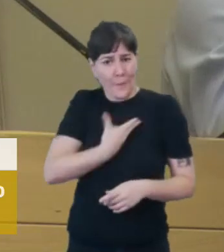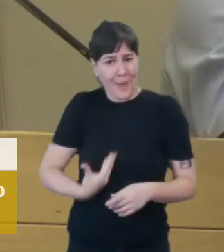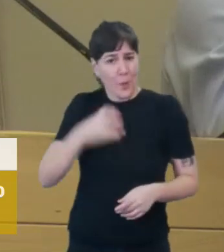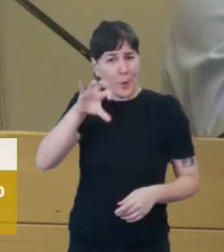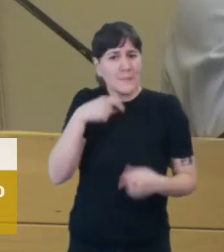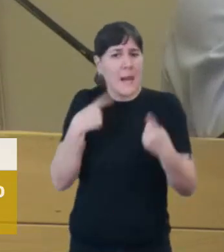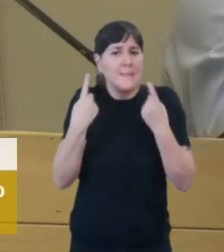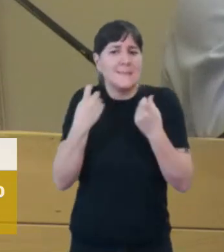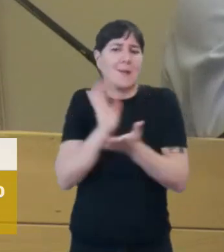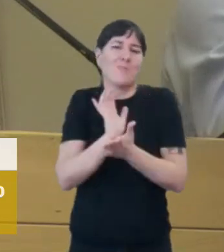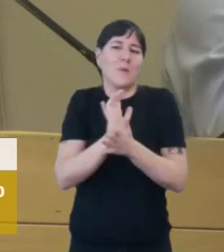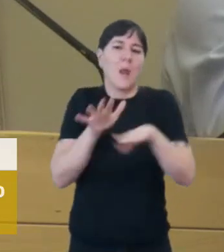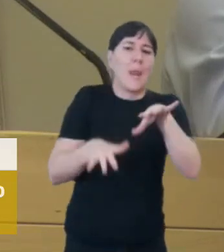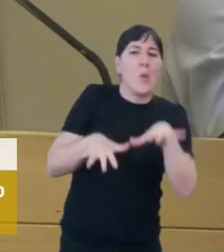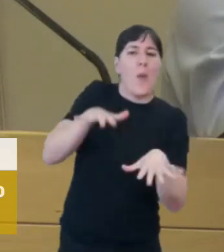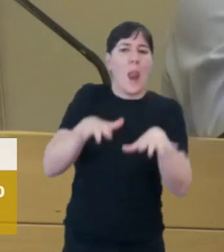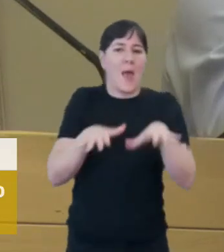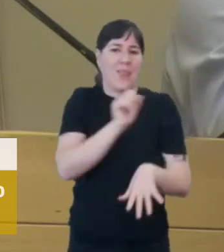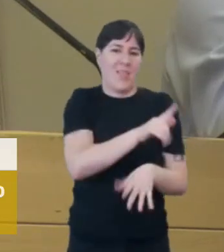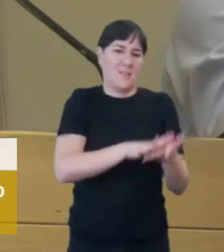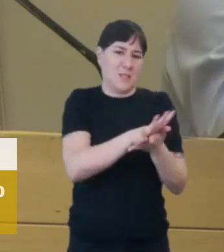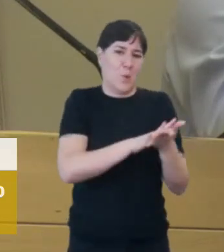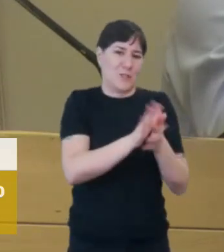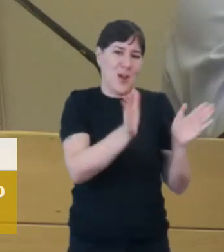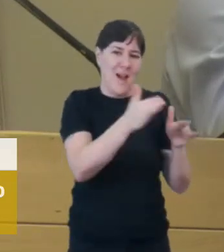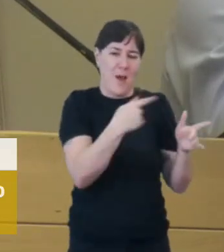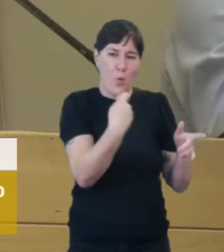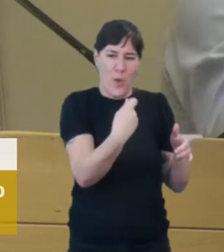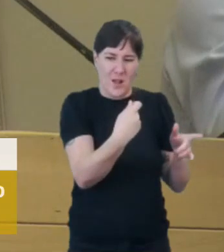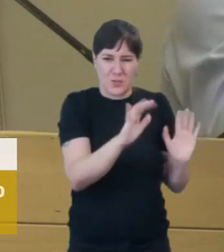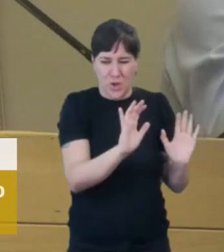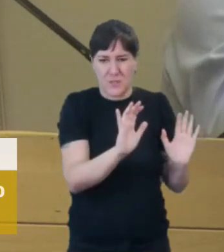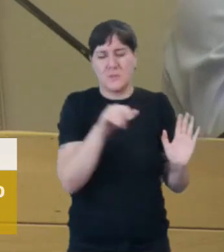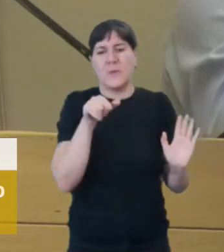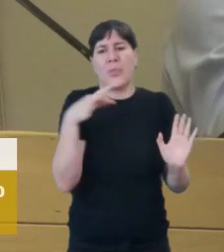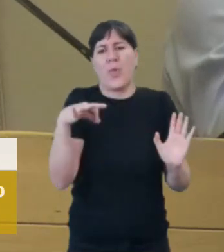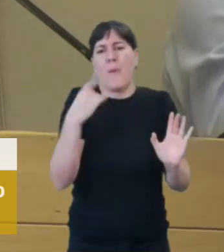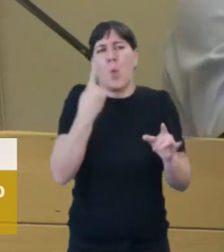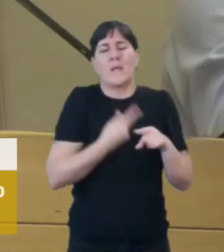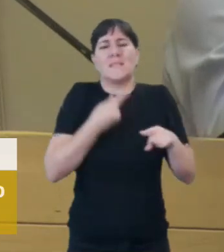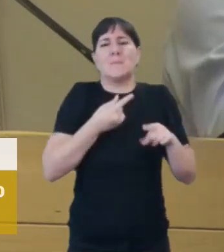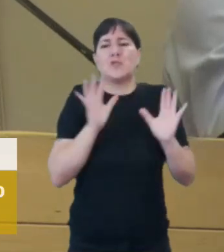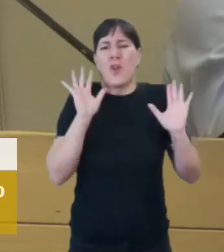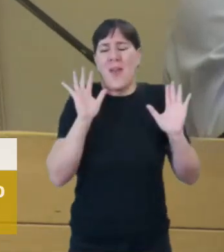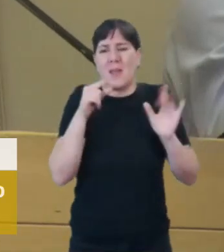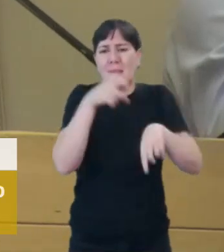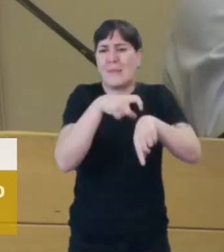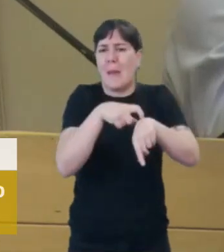nivelar la situación de la caja de jubilaciones, debería ser una medida excepcional y por un tiempo determinado.